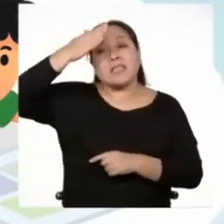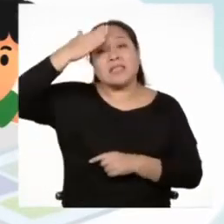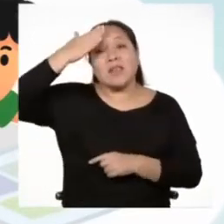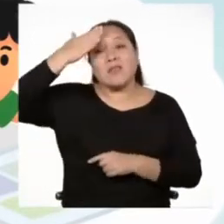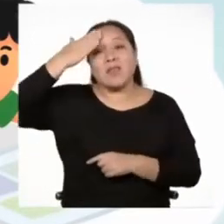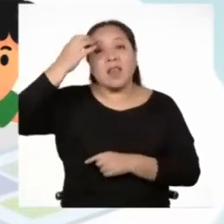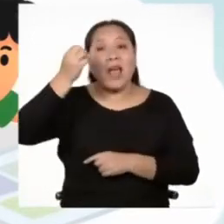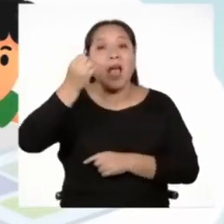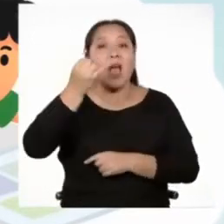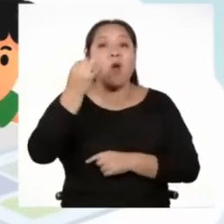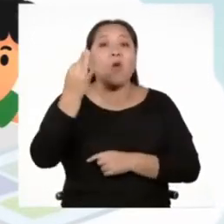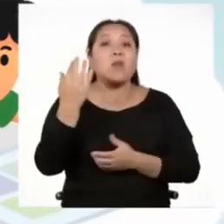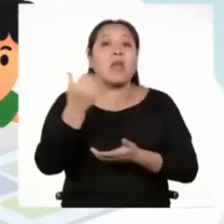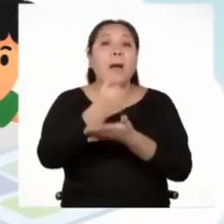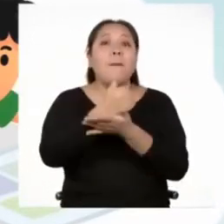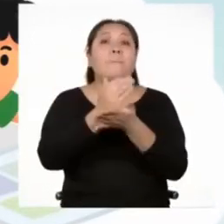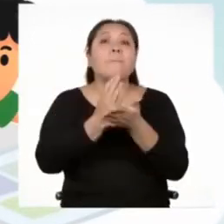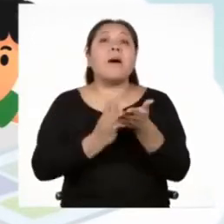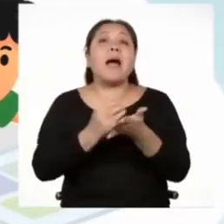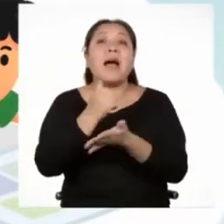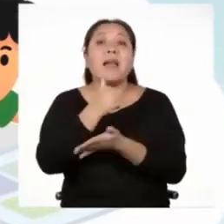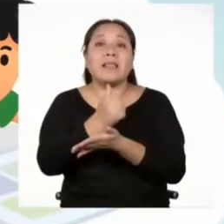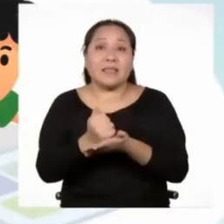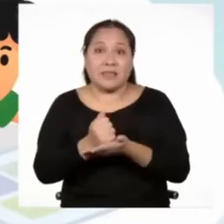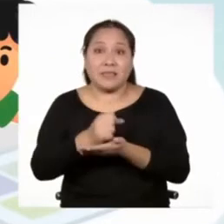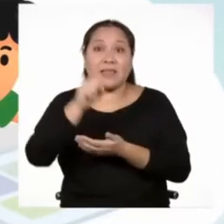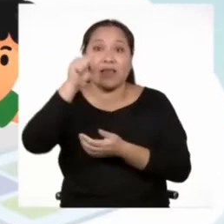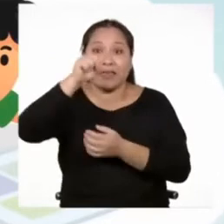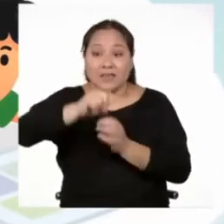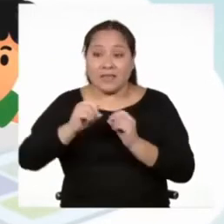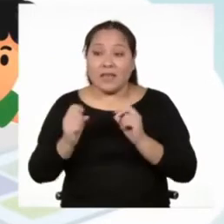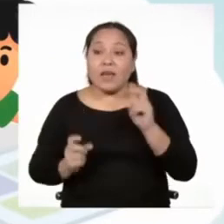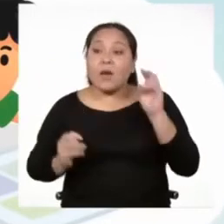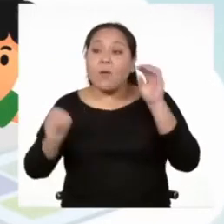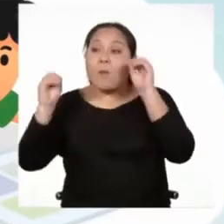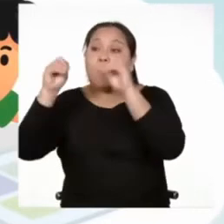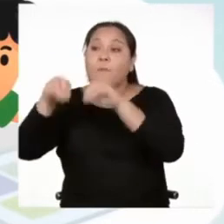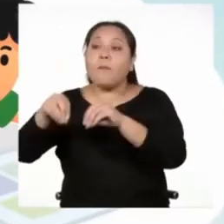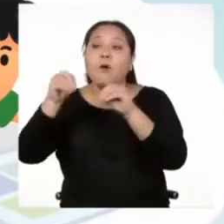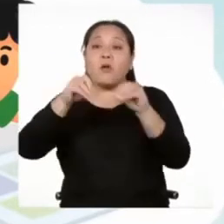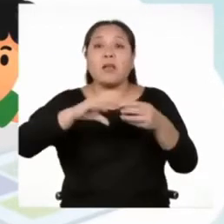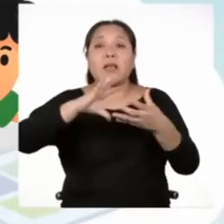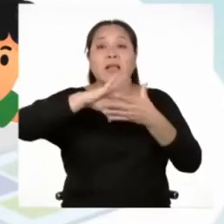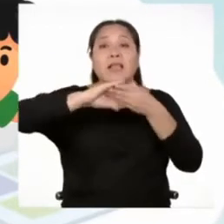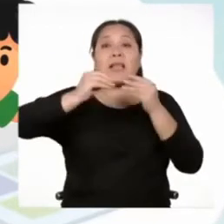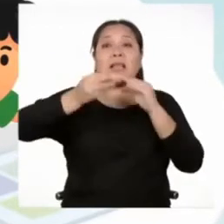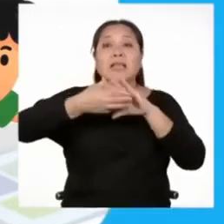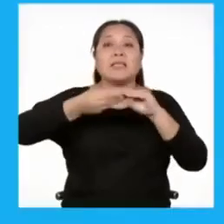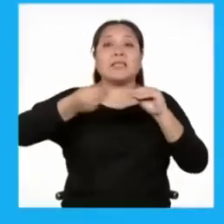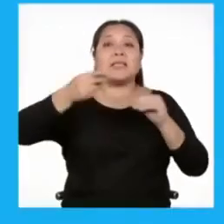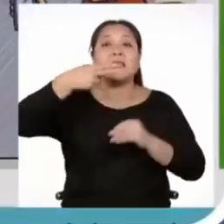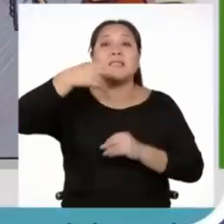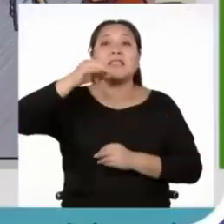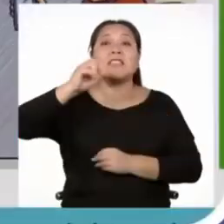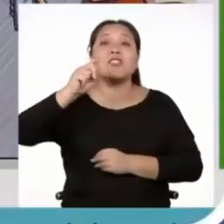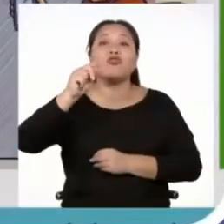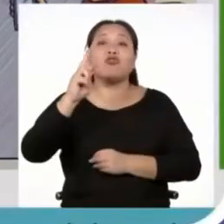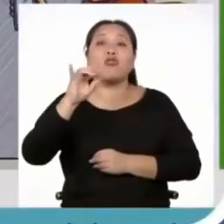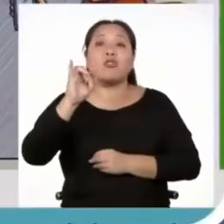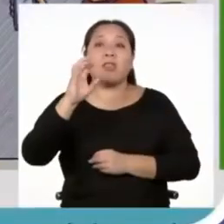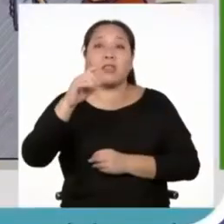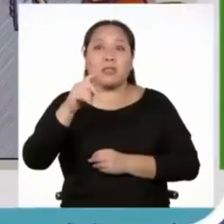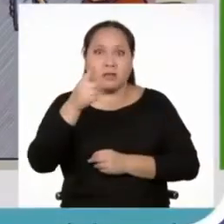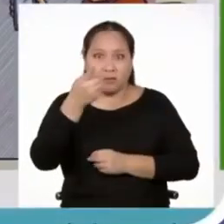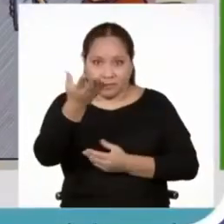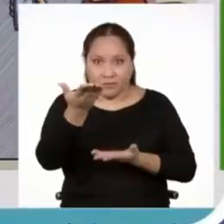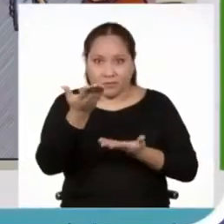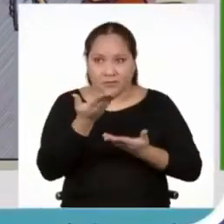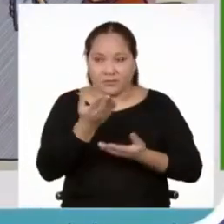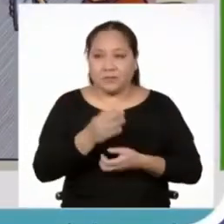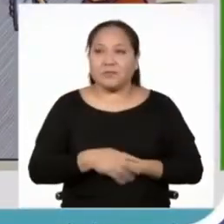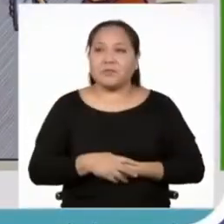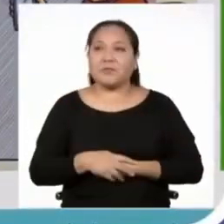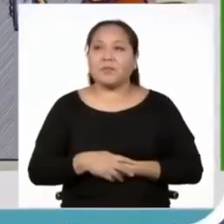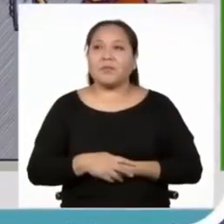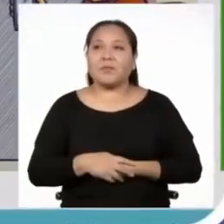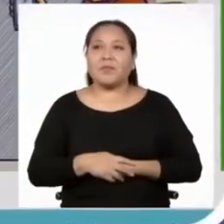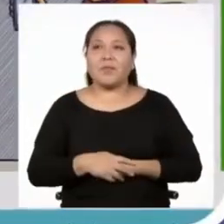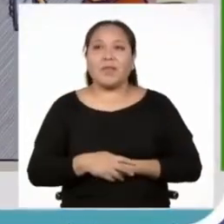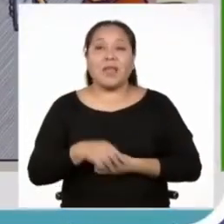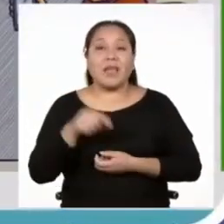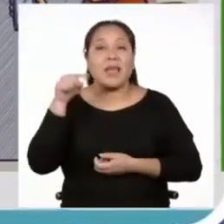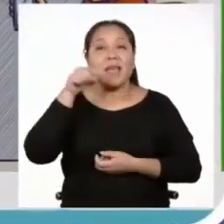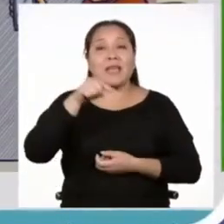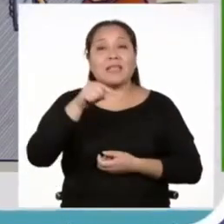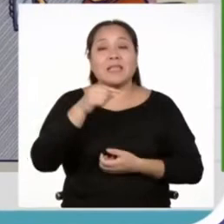algunos elementos que deben estar presentes en las historietas. Te invito a ver algunos de ellos. Las